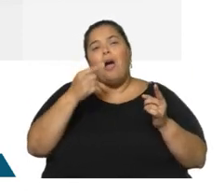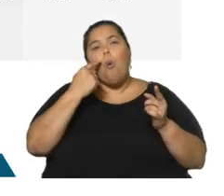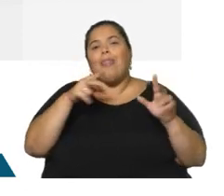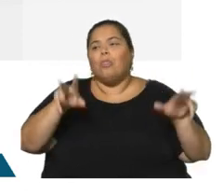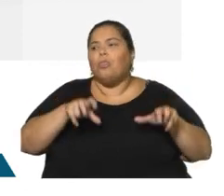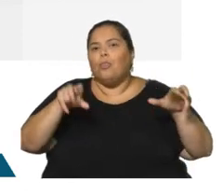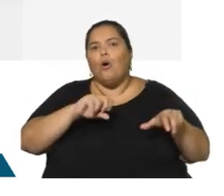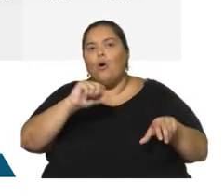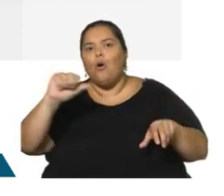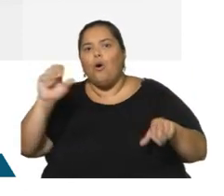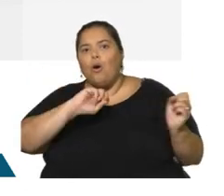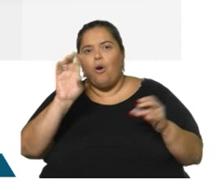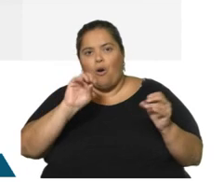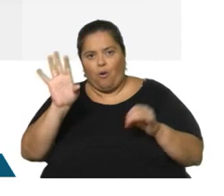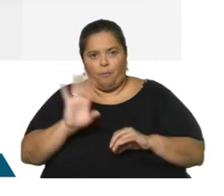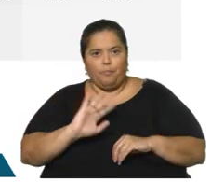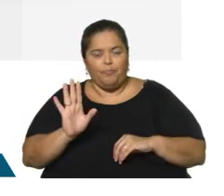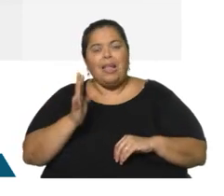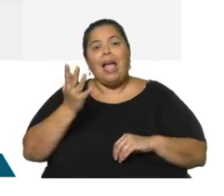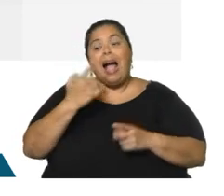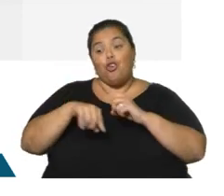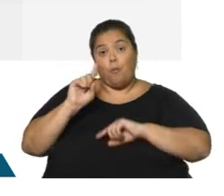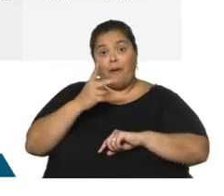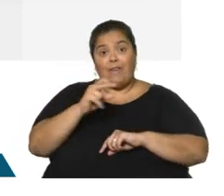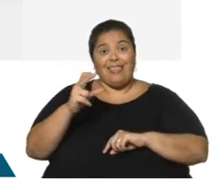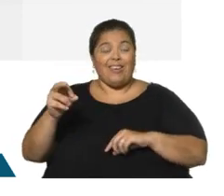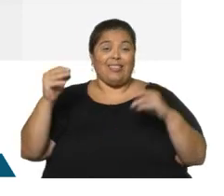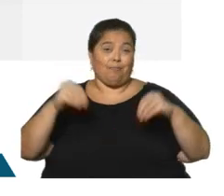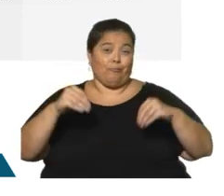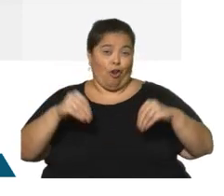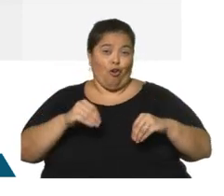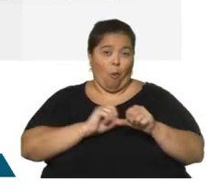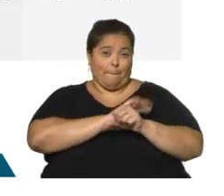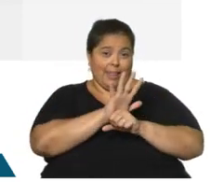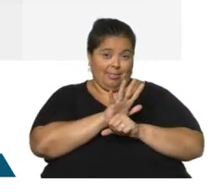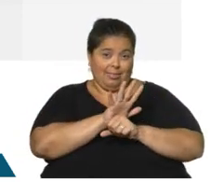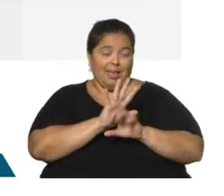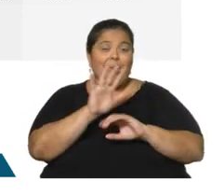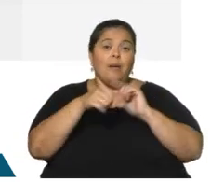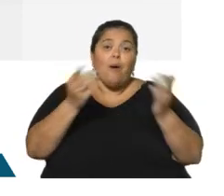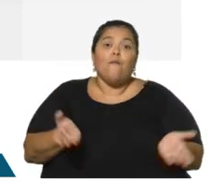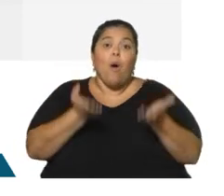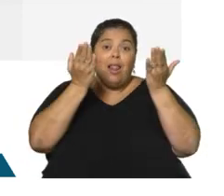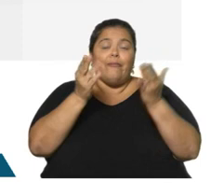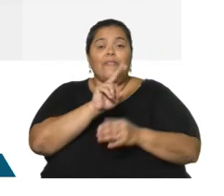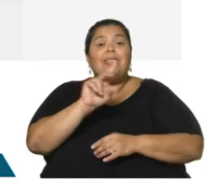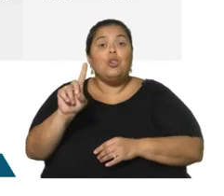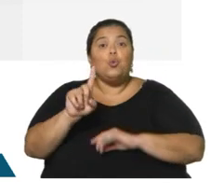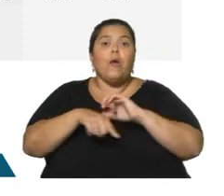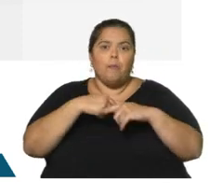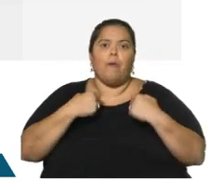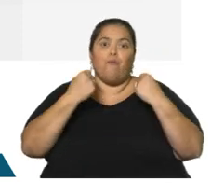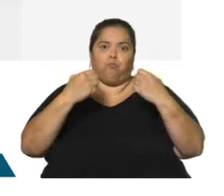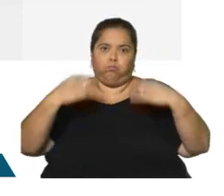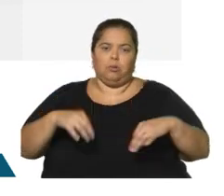exportaciones. 2020, un año flojo en pandemia. El repunte de 2021 y un fuerte empuje para el récord del año